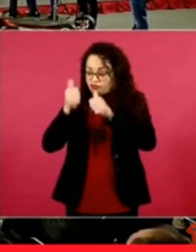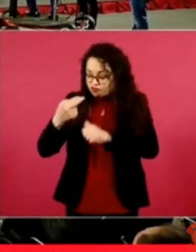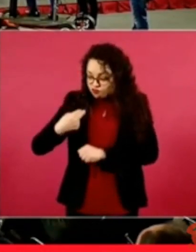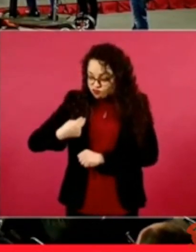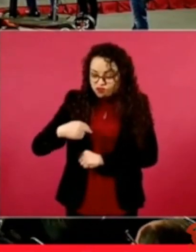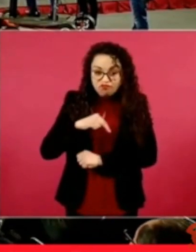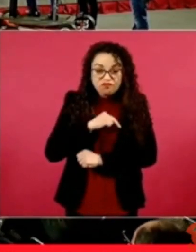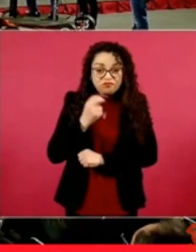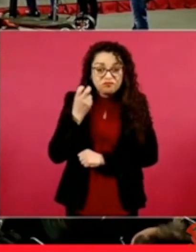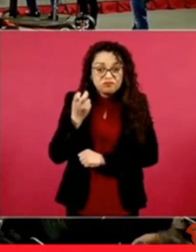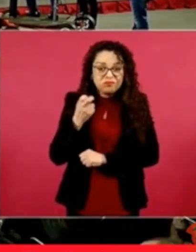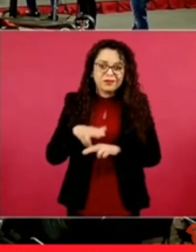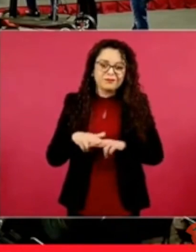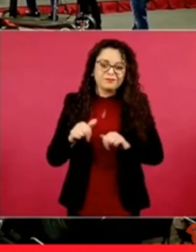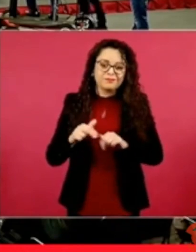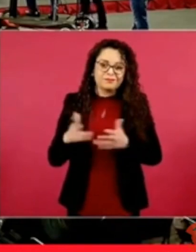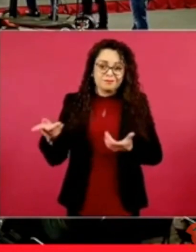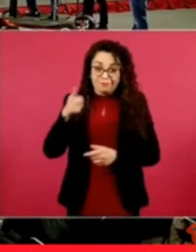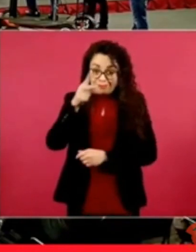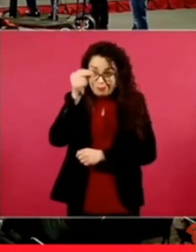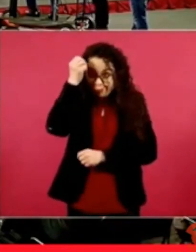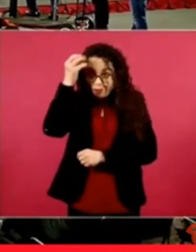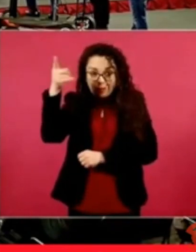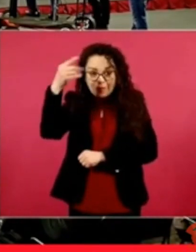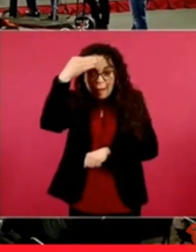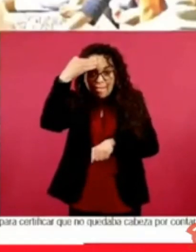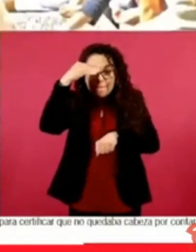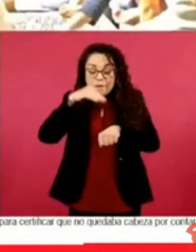es para refrescar la la memoria